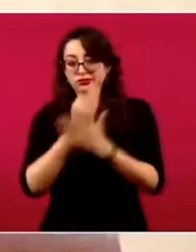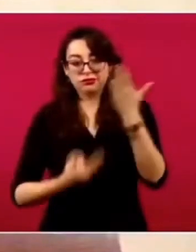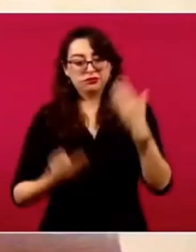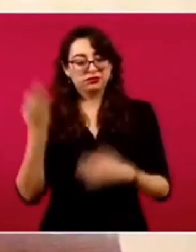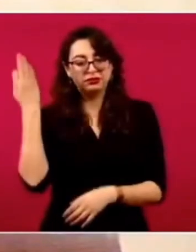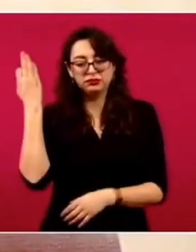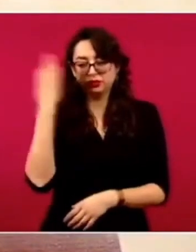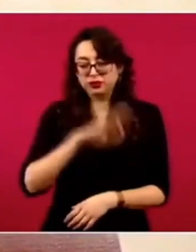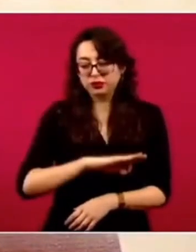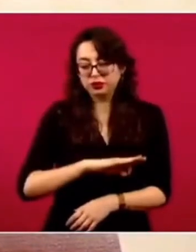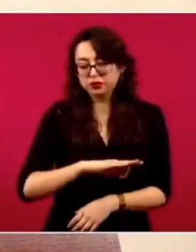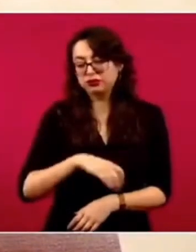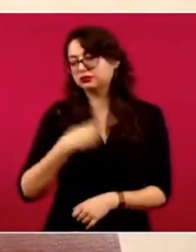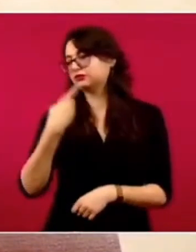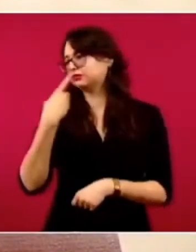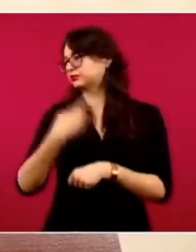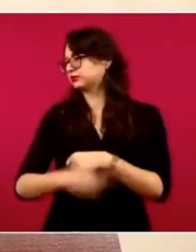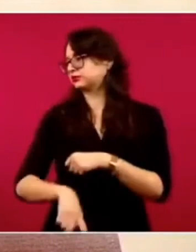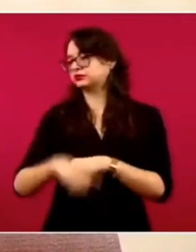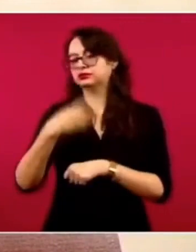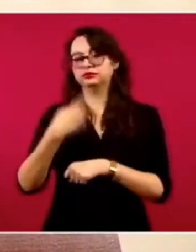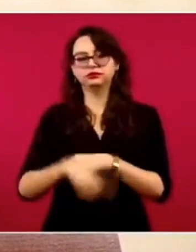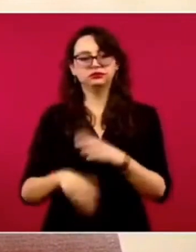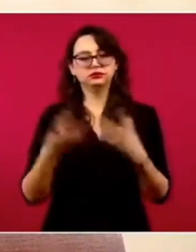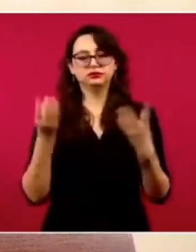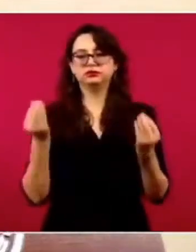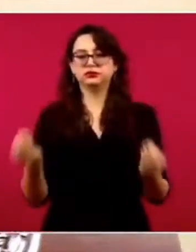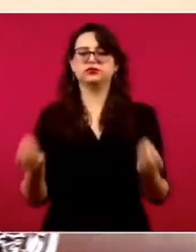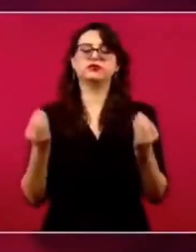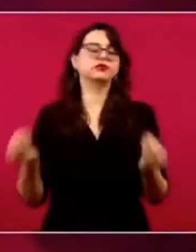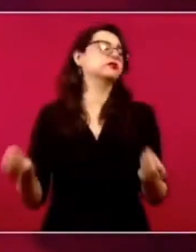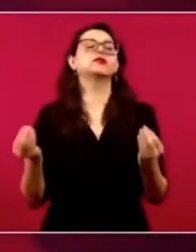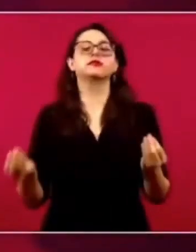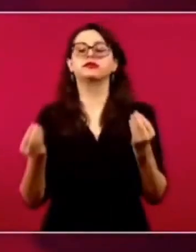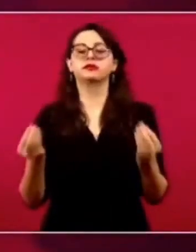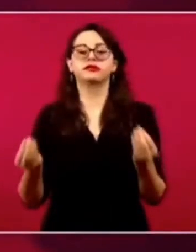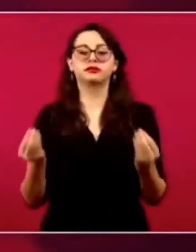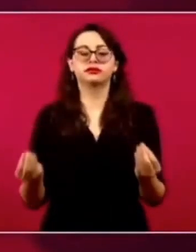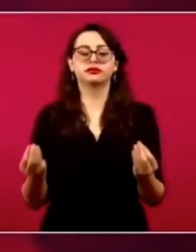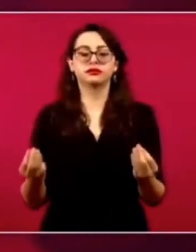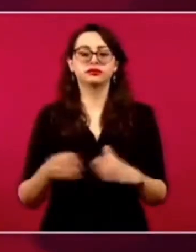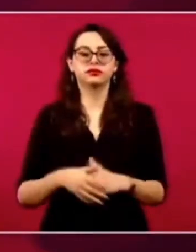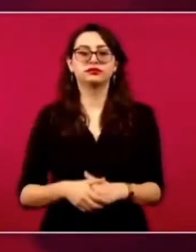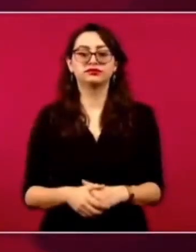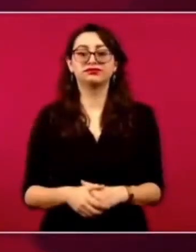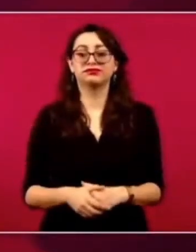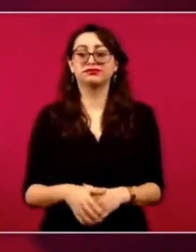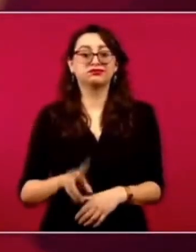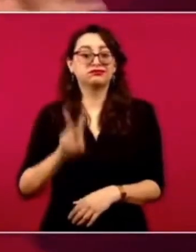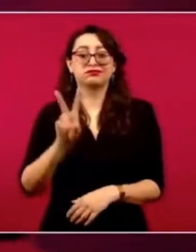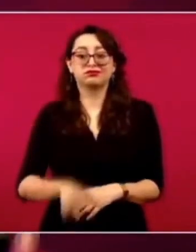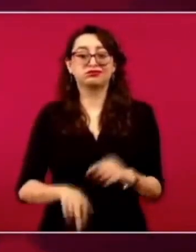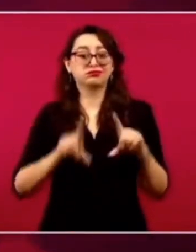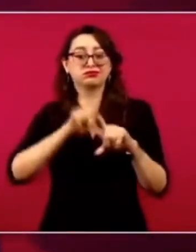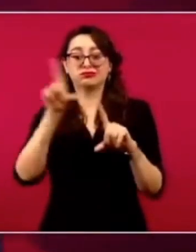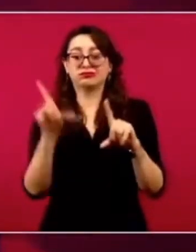se extendió como práctica